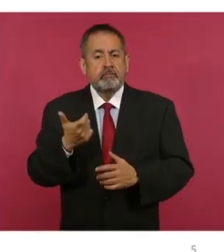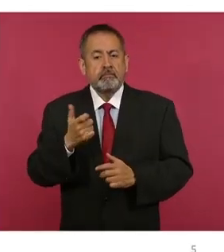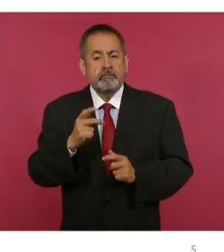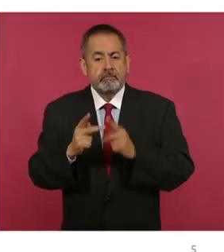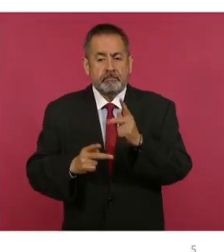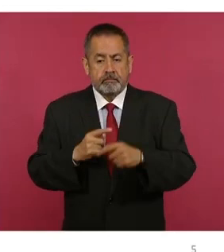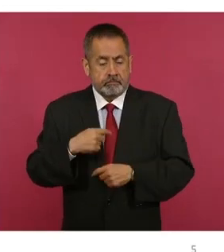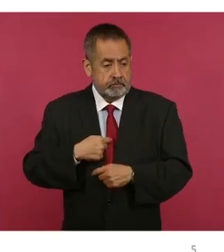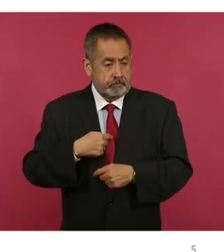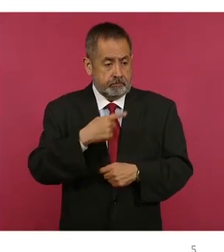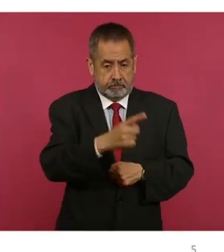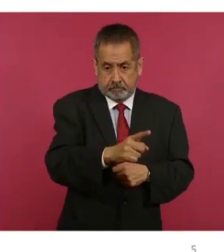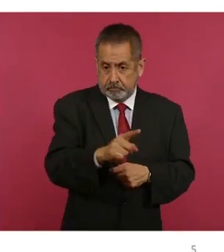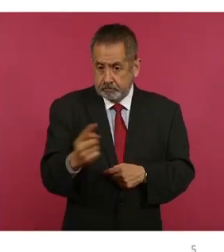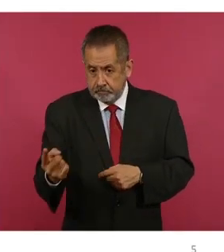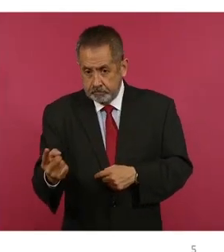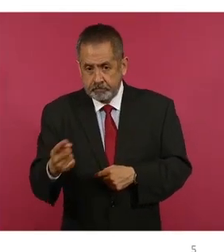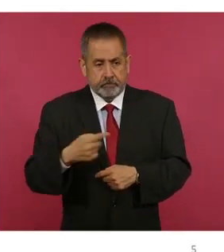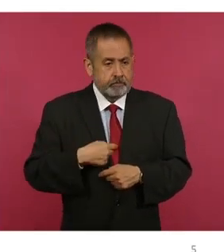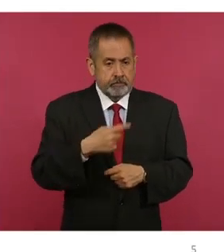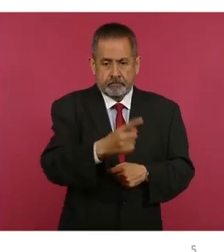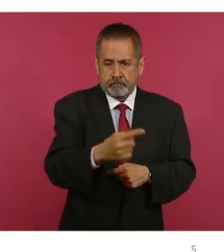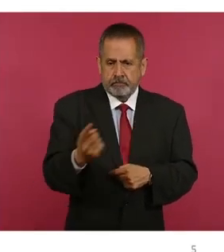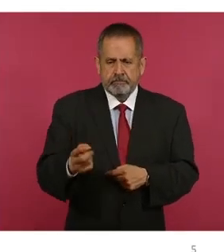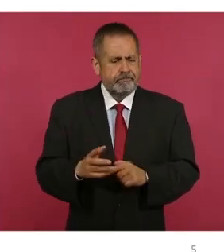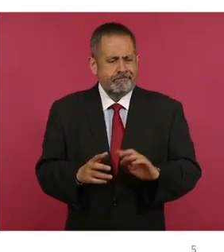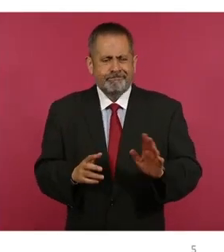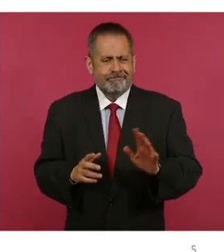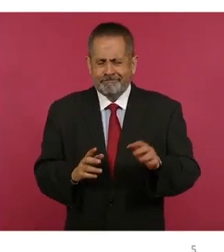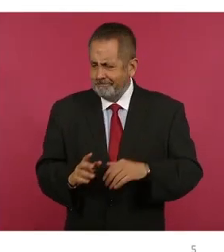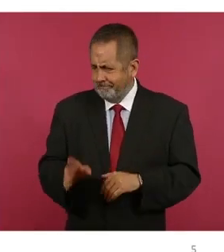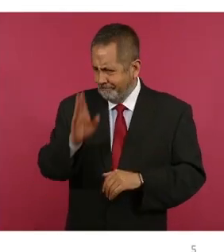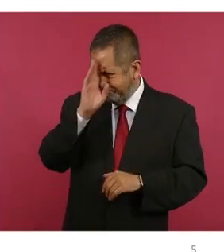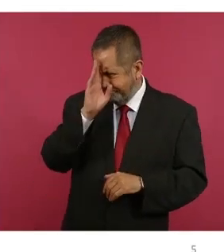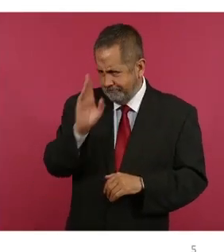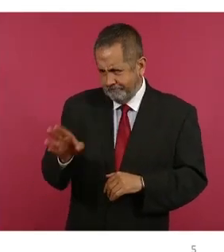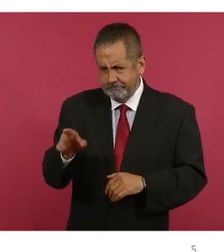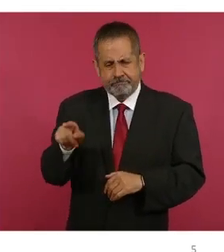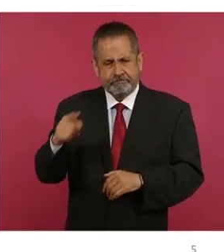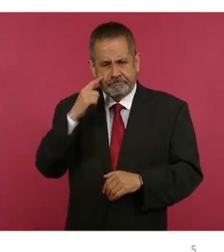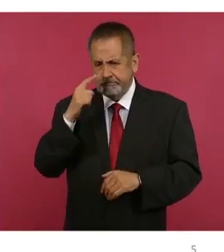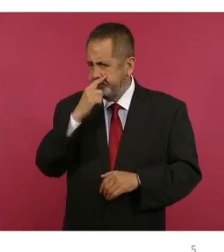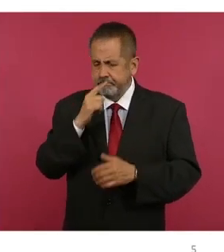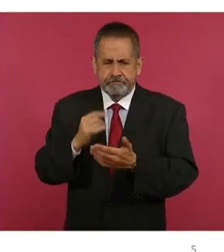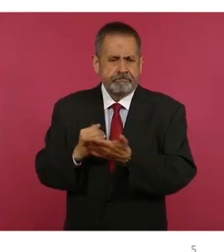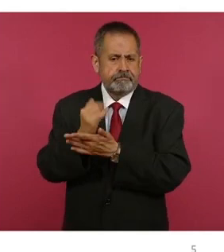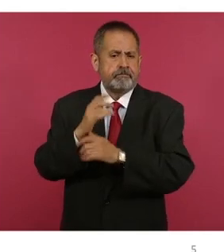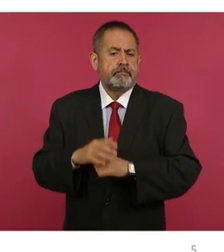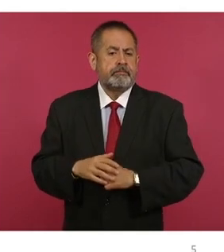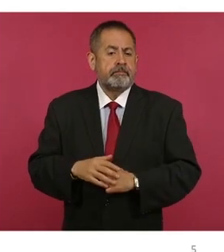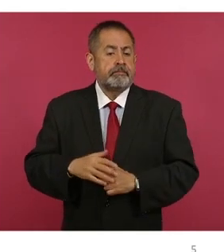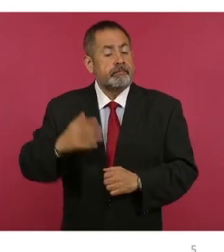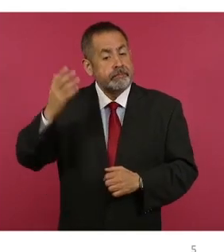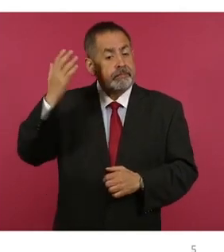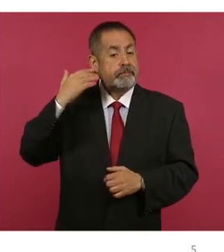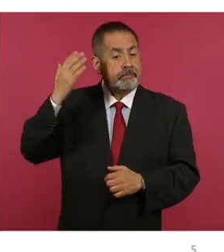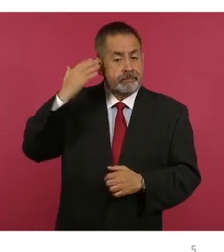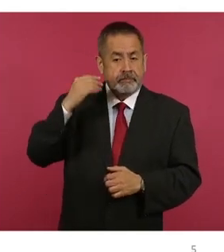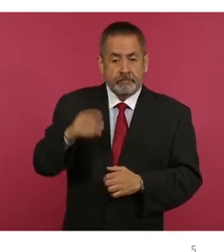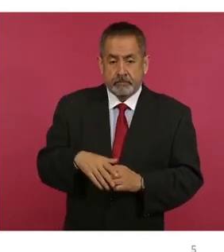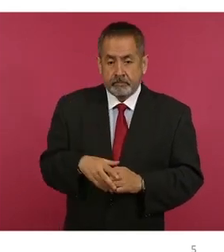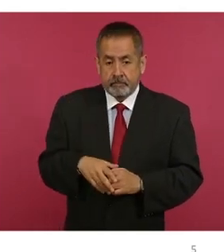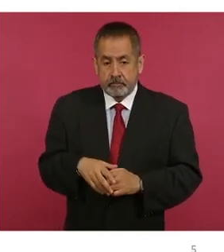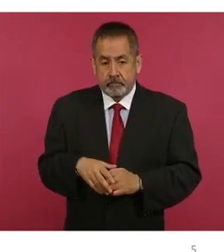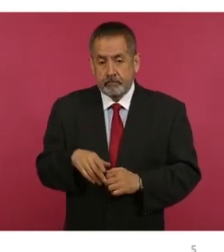generar libertad al trabajador por sobre todas las cosas. Finalmente, el obrero antes se lo obligaba a decir, te